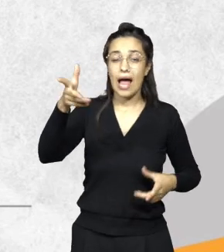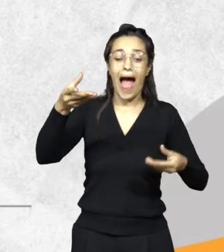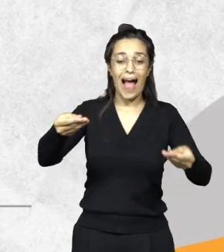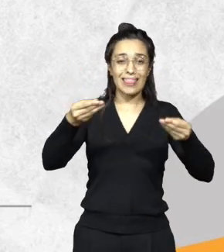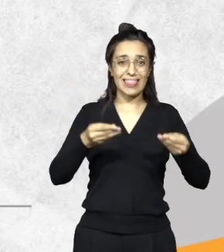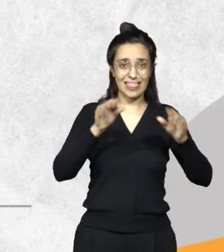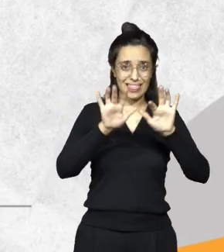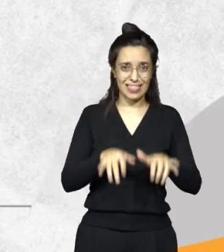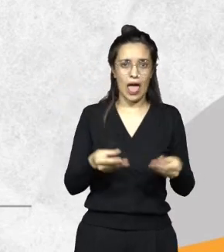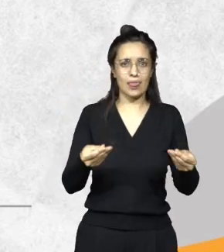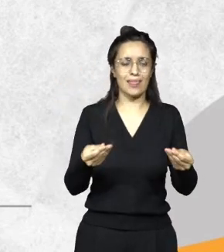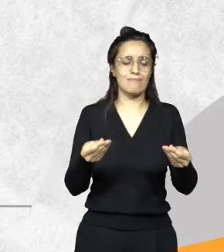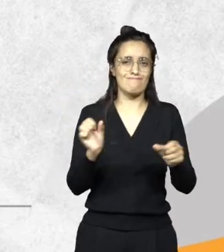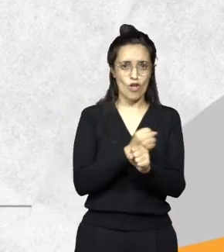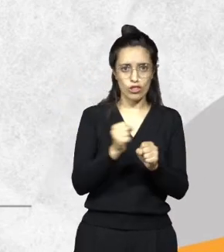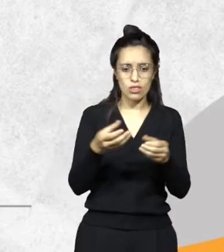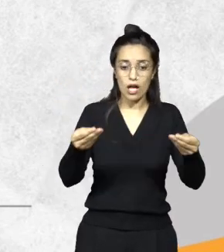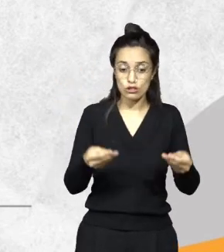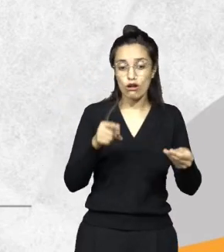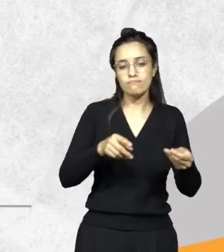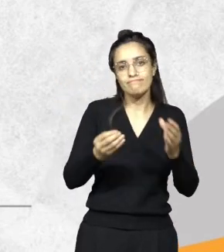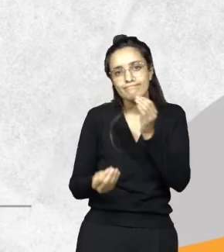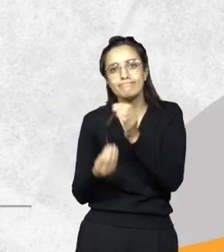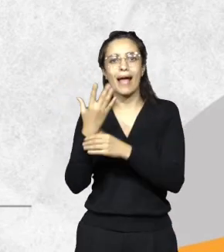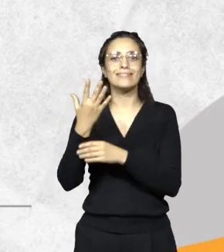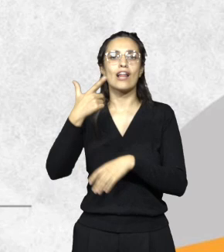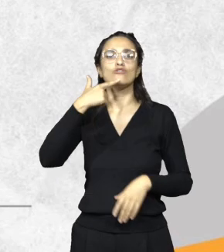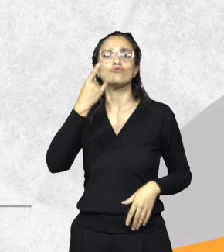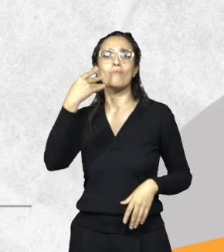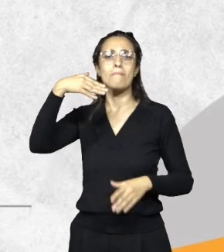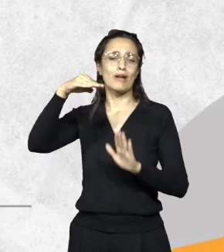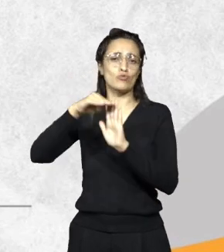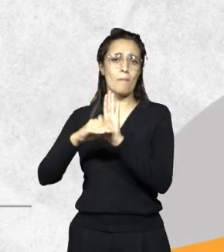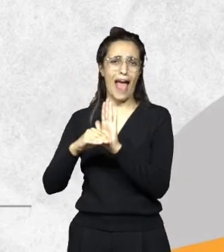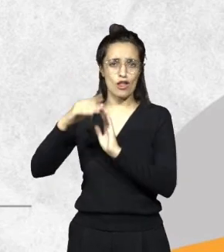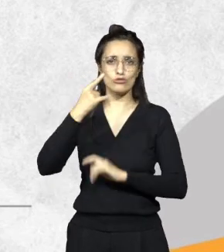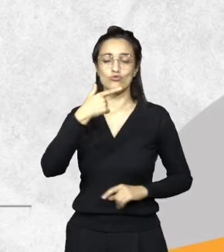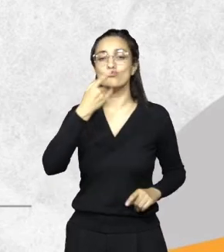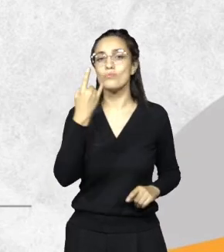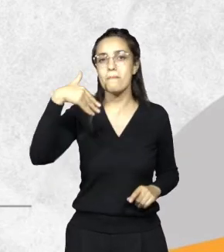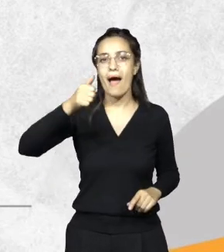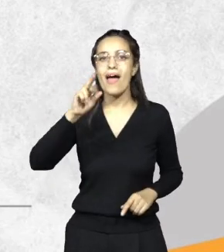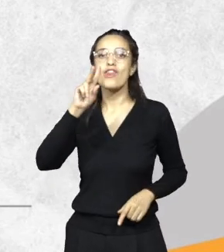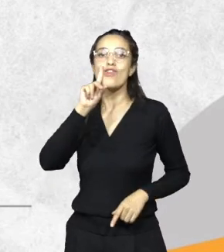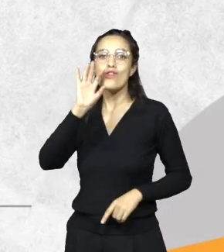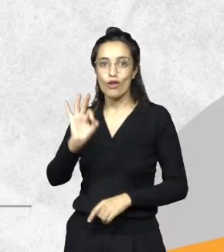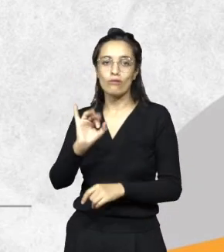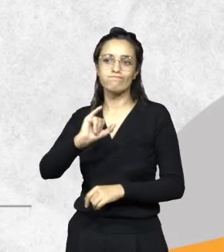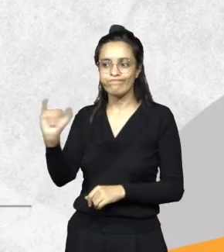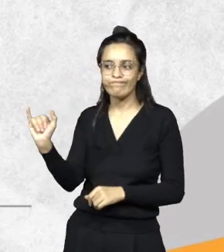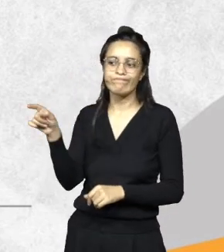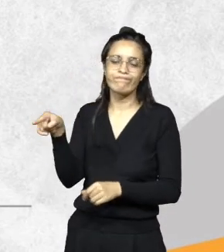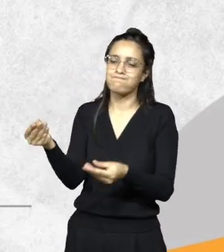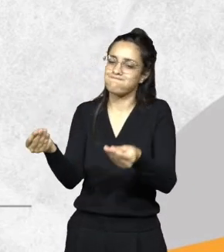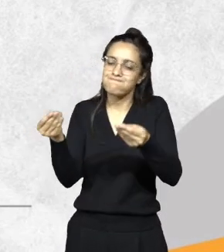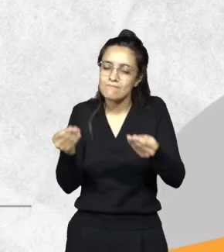ese acta de constatación hay que iniciar un sumario. Y esa investigación sumarial tiene que seguir todo un circuito, entonces tiene